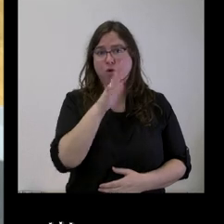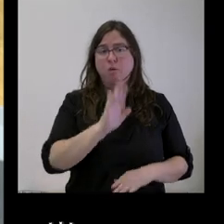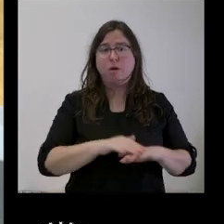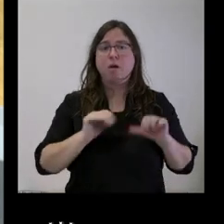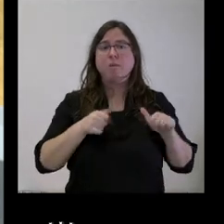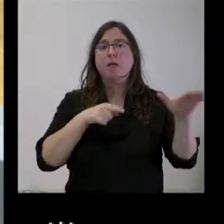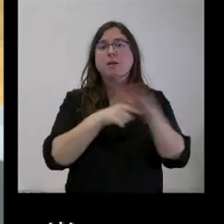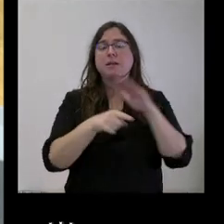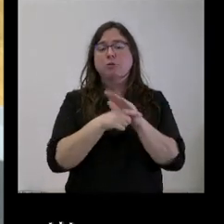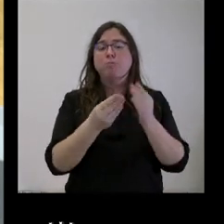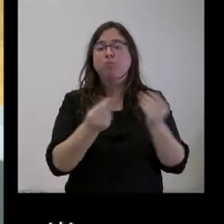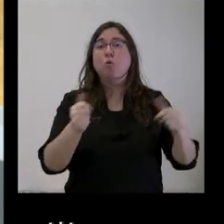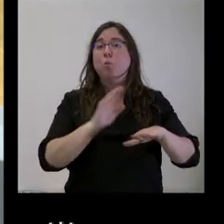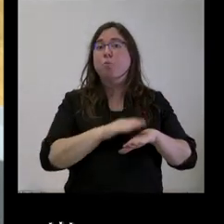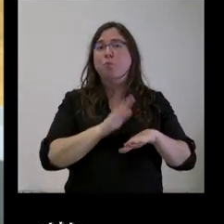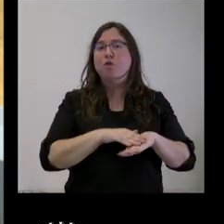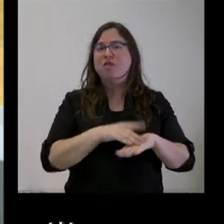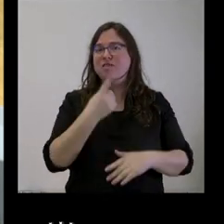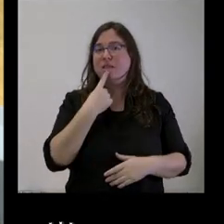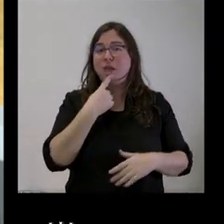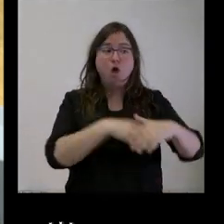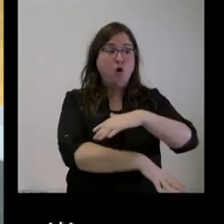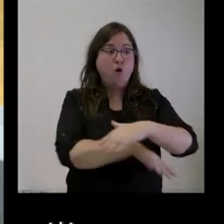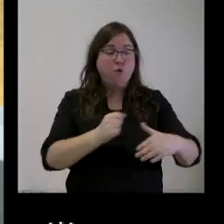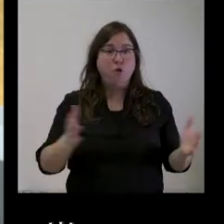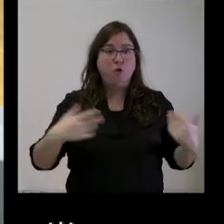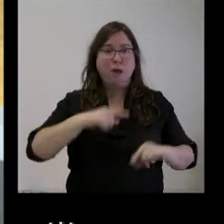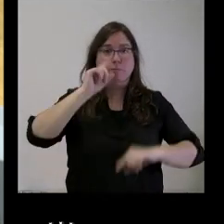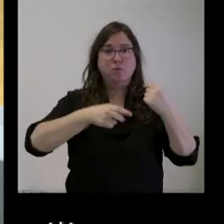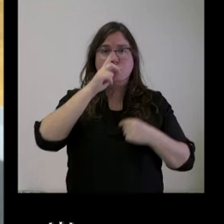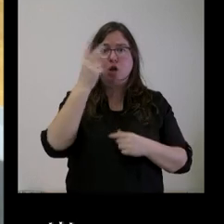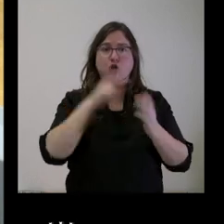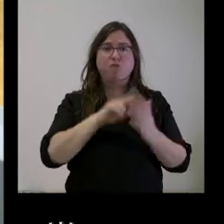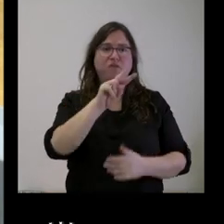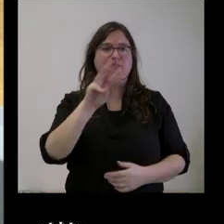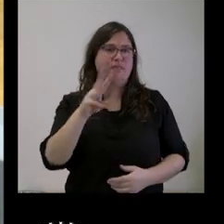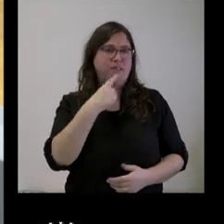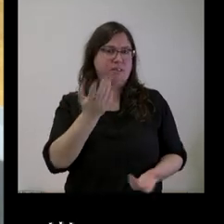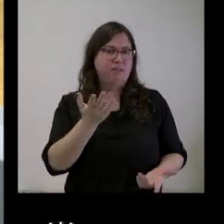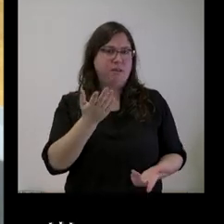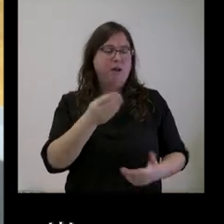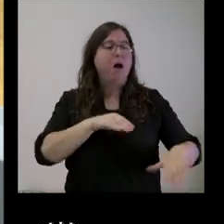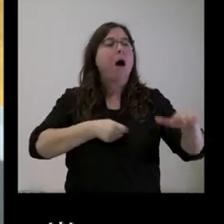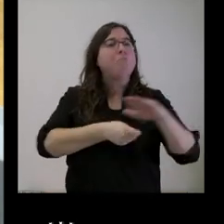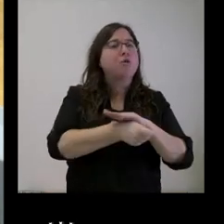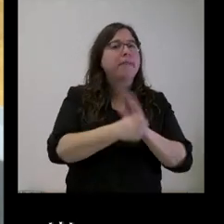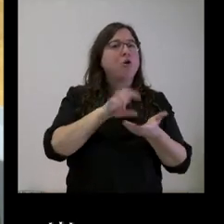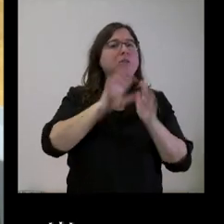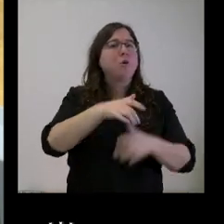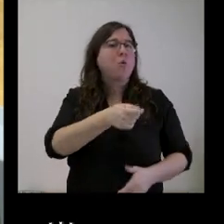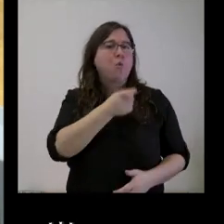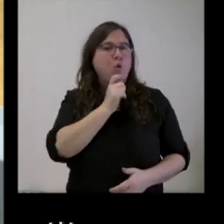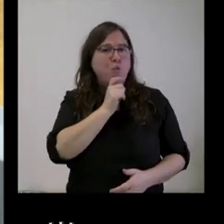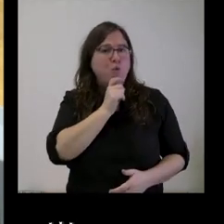trámite de disolución era que no había fondos en el presupuesto de 2023. No sé, ¿esa aportación de la Junta cómo podría